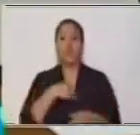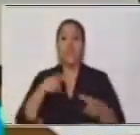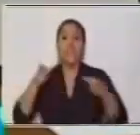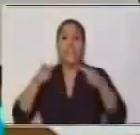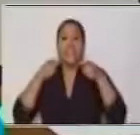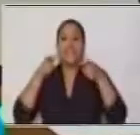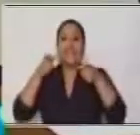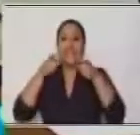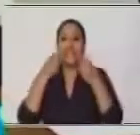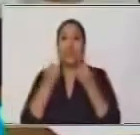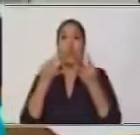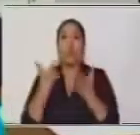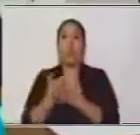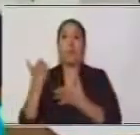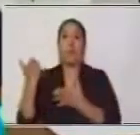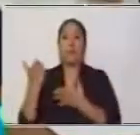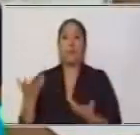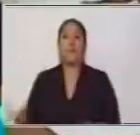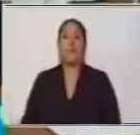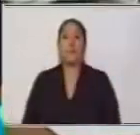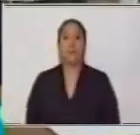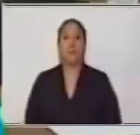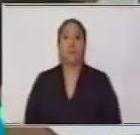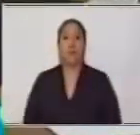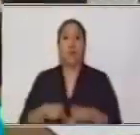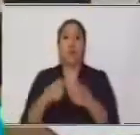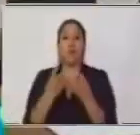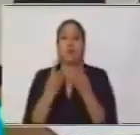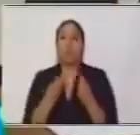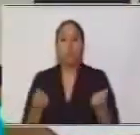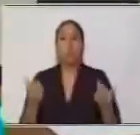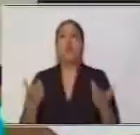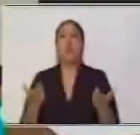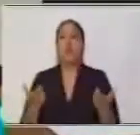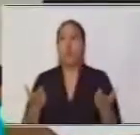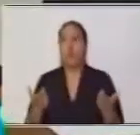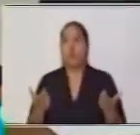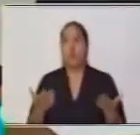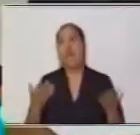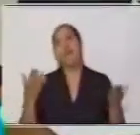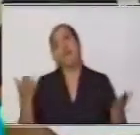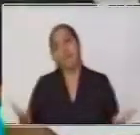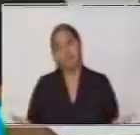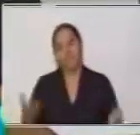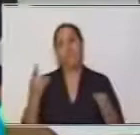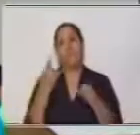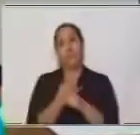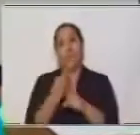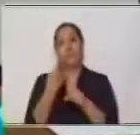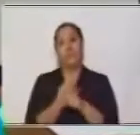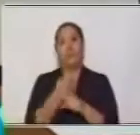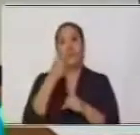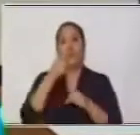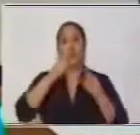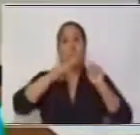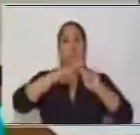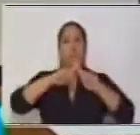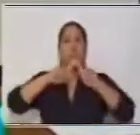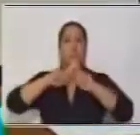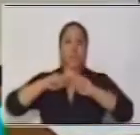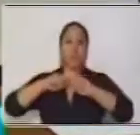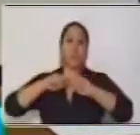¿Cuál sería ese valor? ¿Cómo voy a resolver esta tabla? Pues utilizando una multiplicación